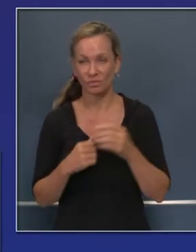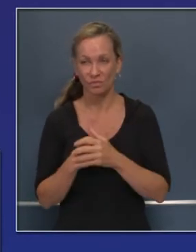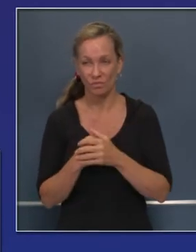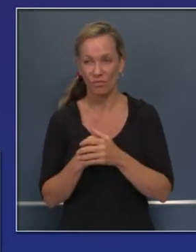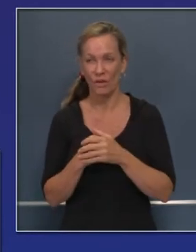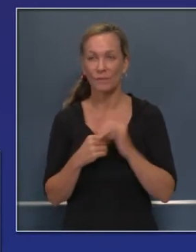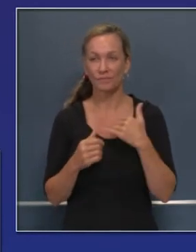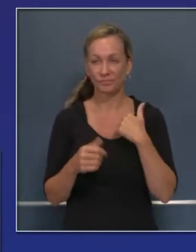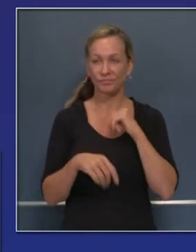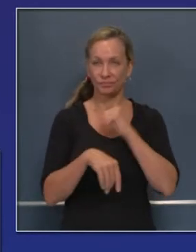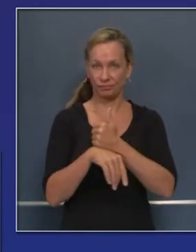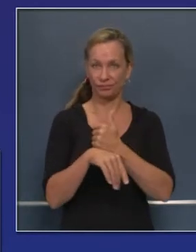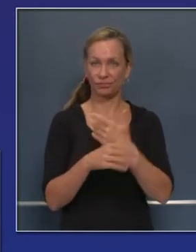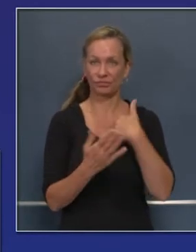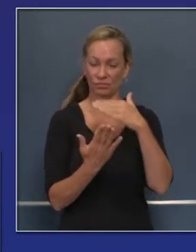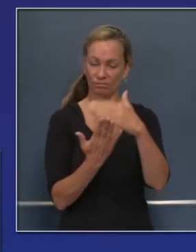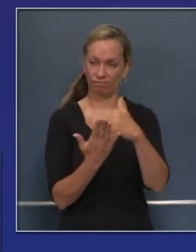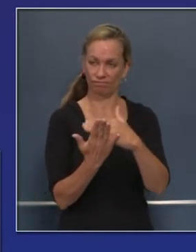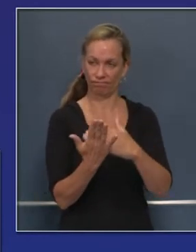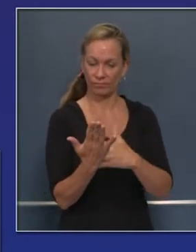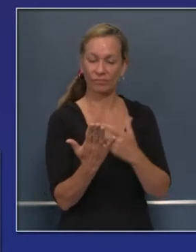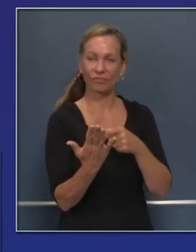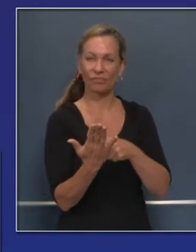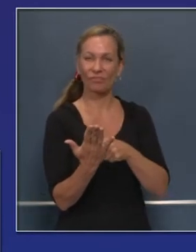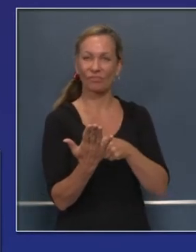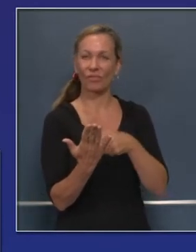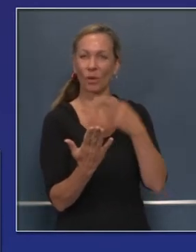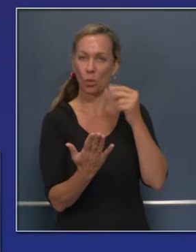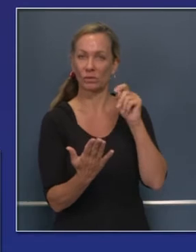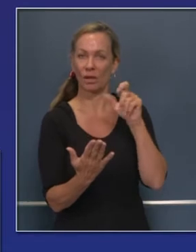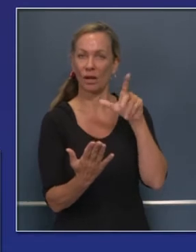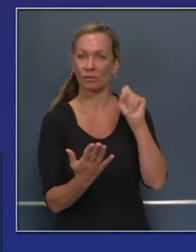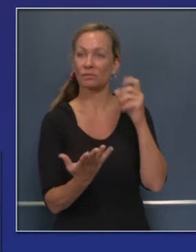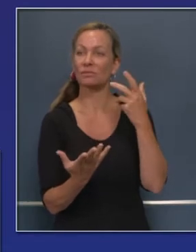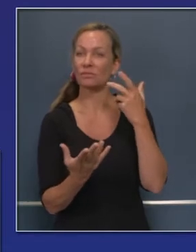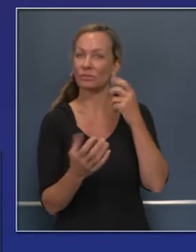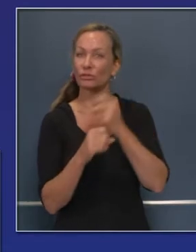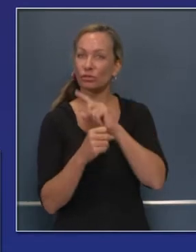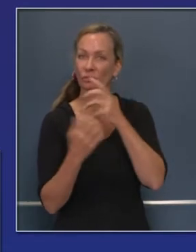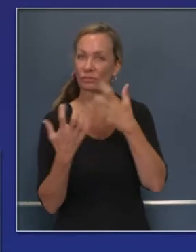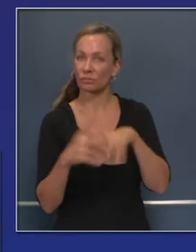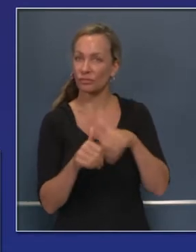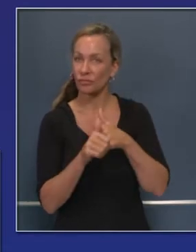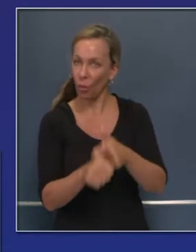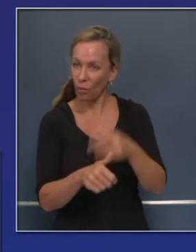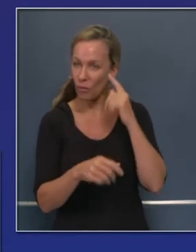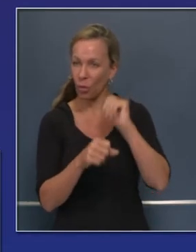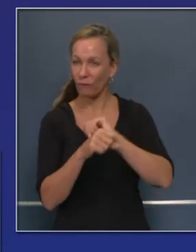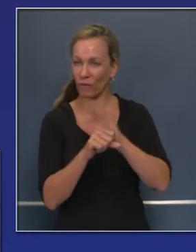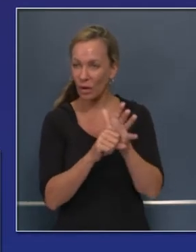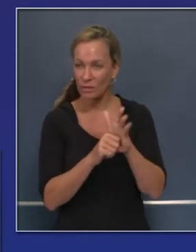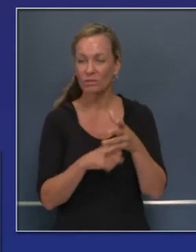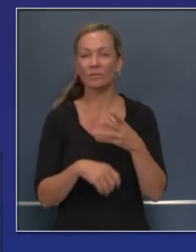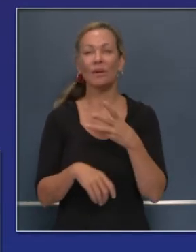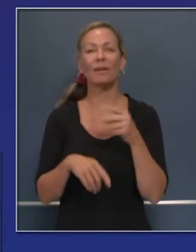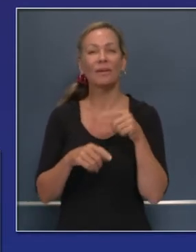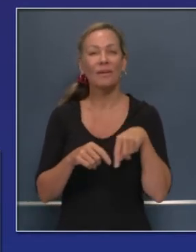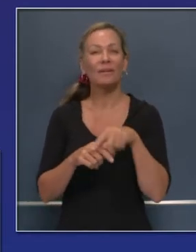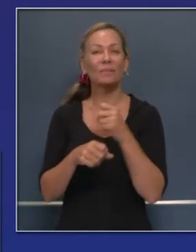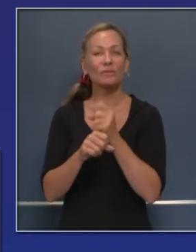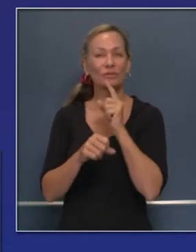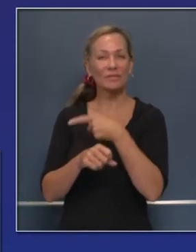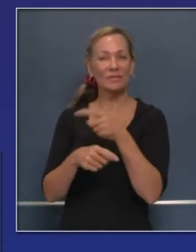estos protocolos de pandemia dentro de los protocolos para evacuación durante estos incendios forestales.